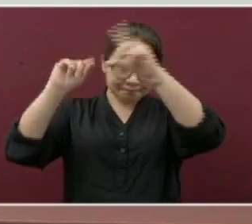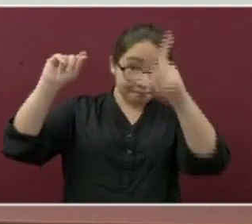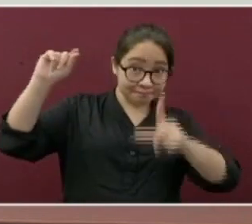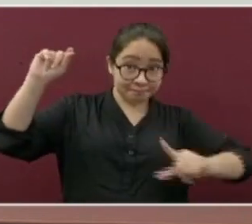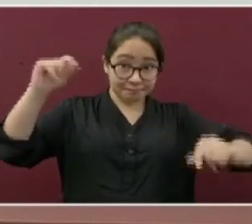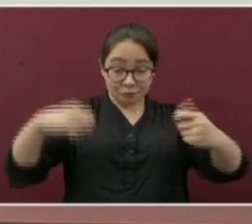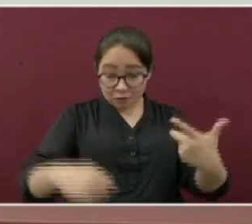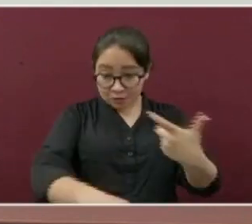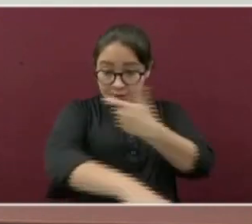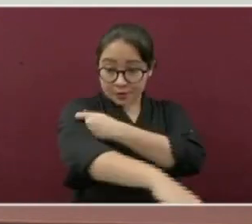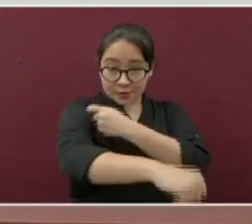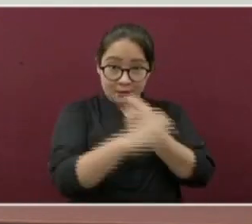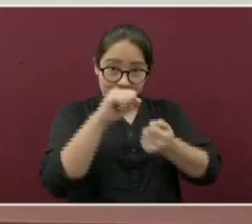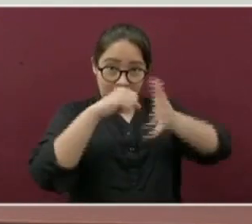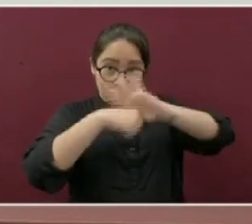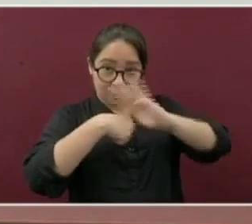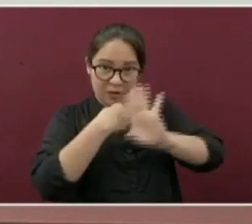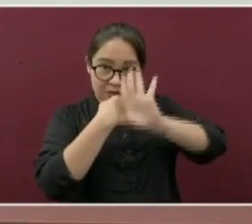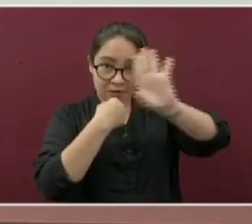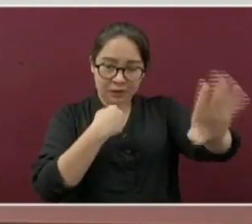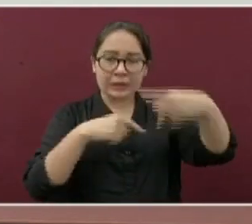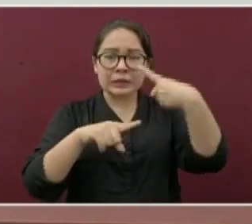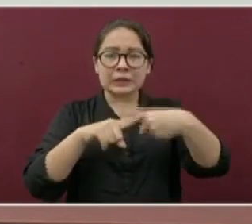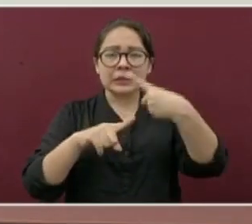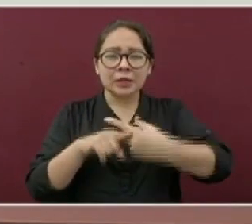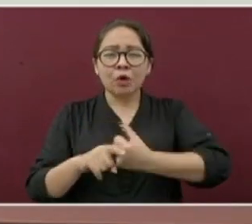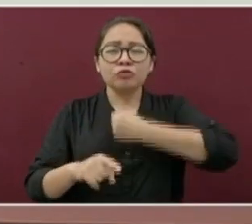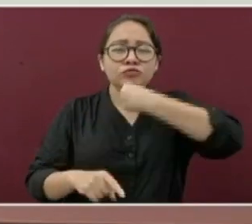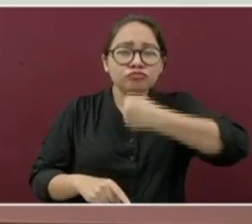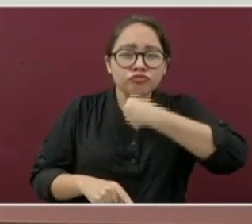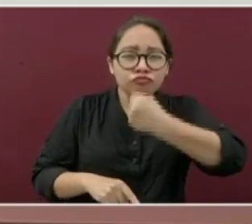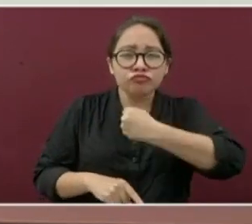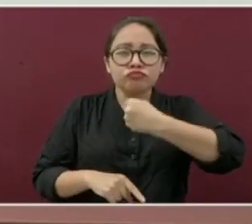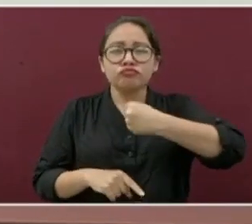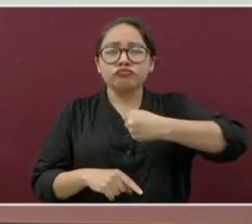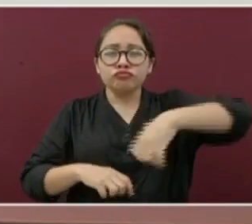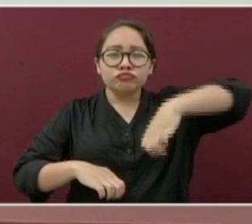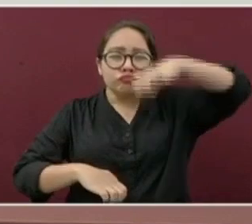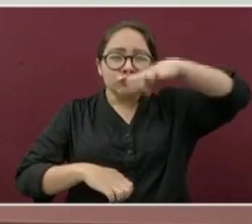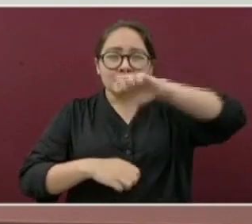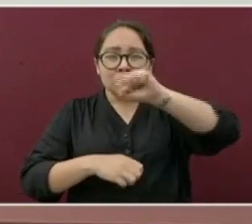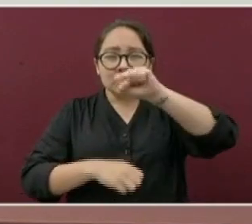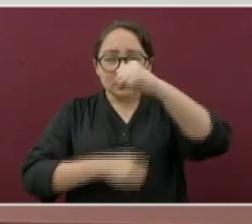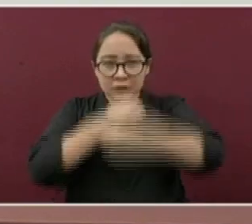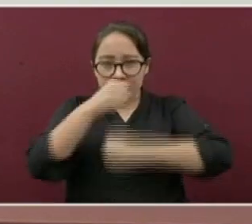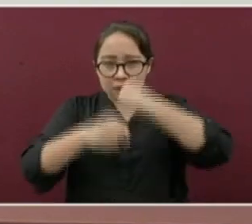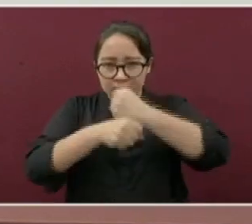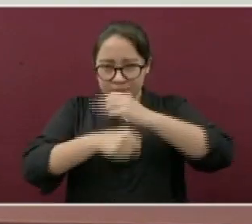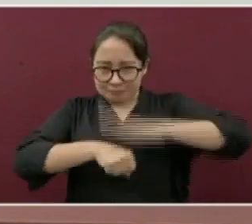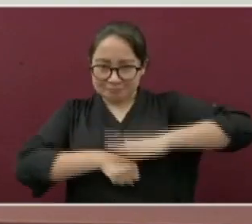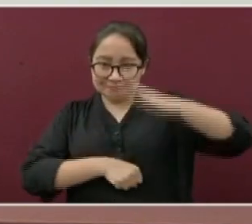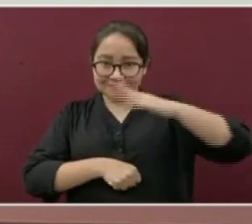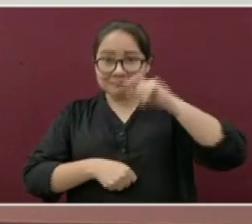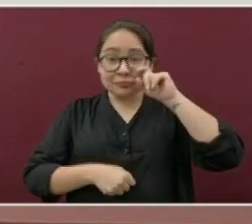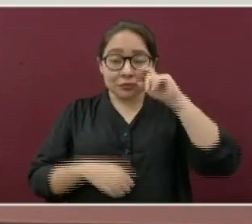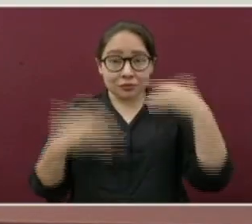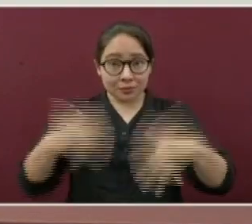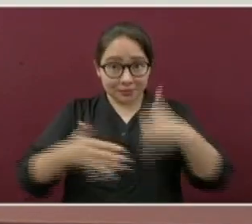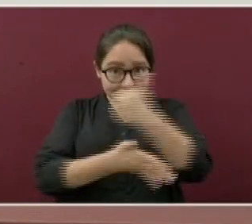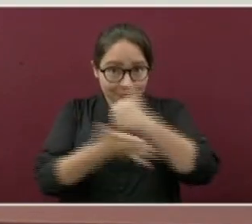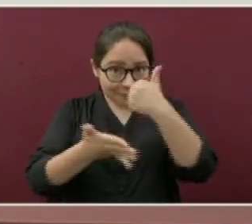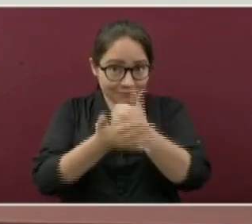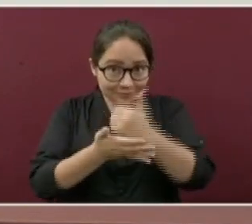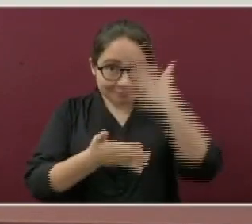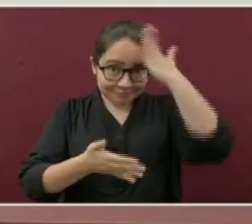-19 para adultos mayores de 60 años y más y lo esperado en las ciudades grandes